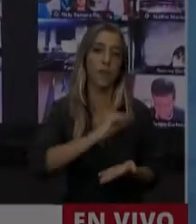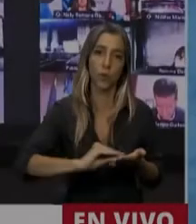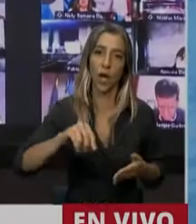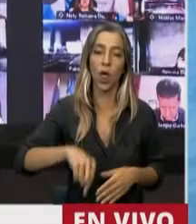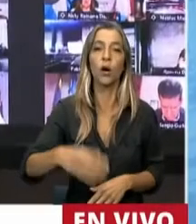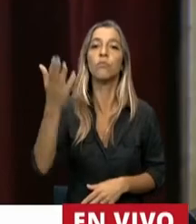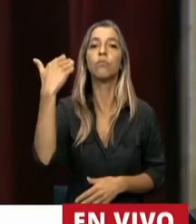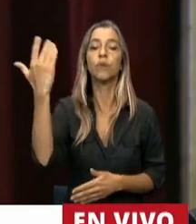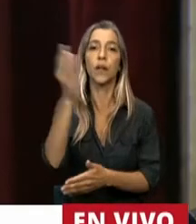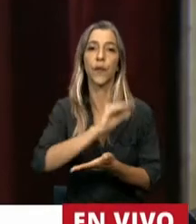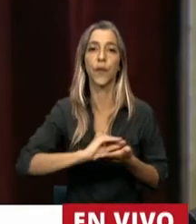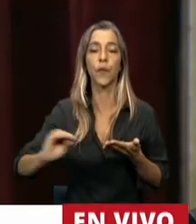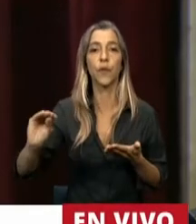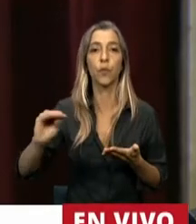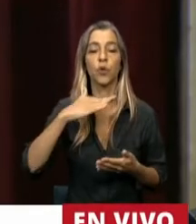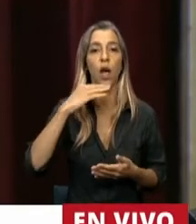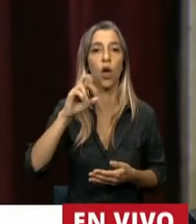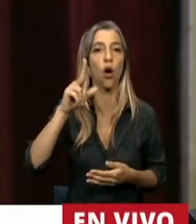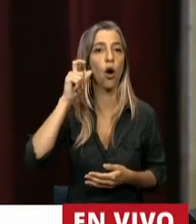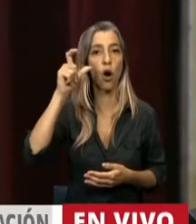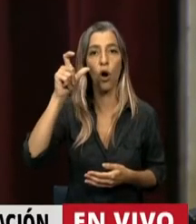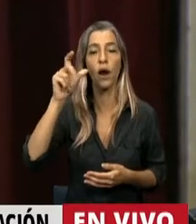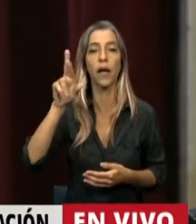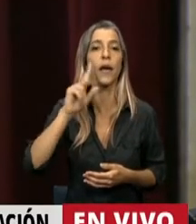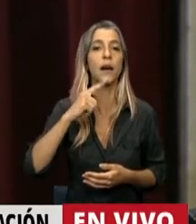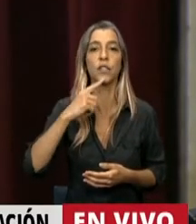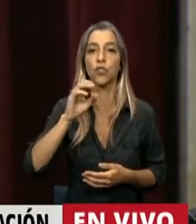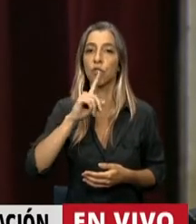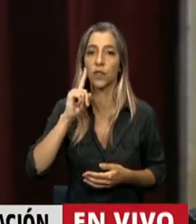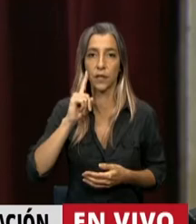Uso de la palabra el diputado Jorge Risotti.